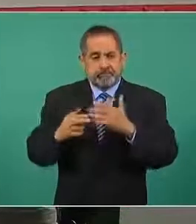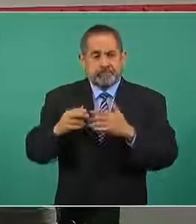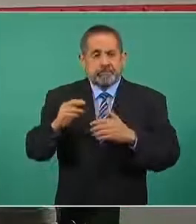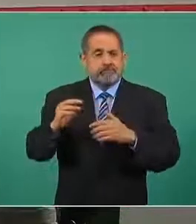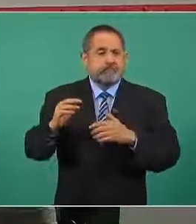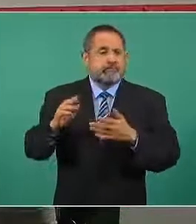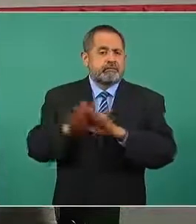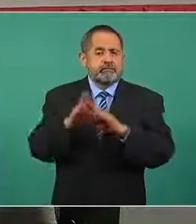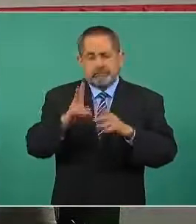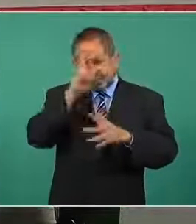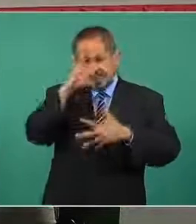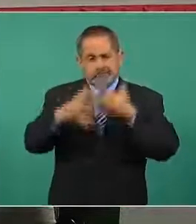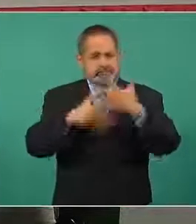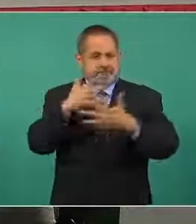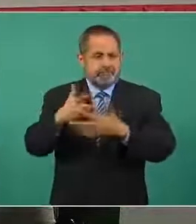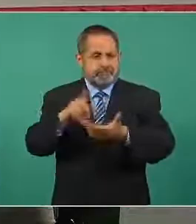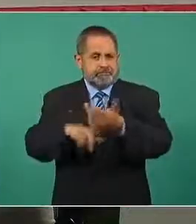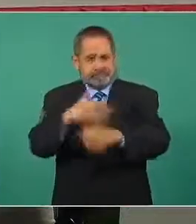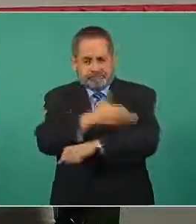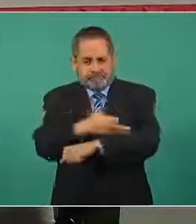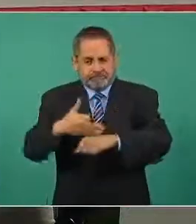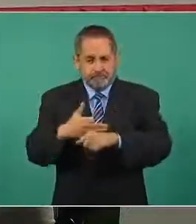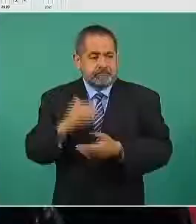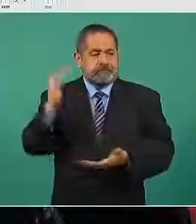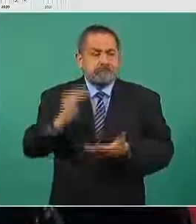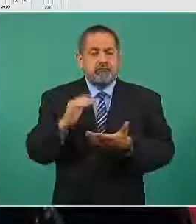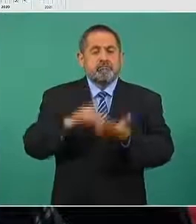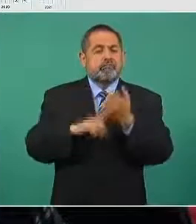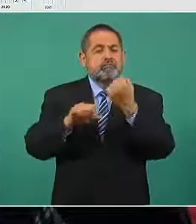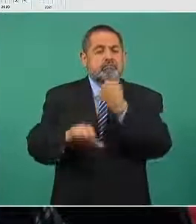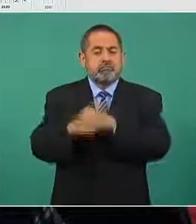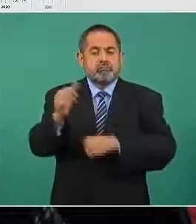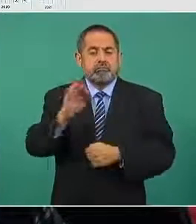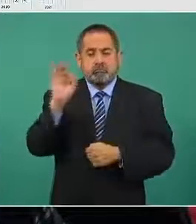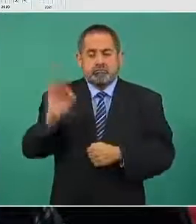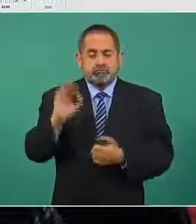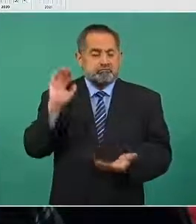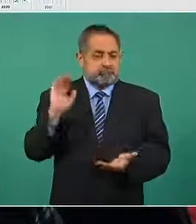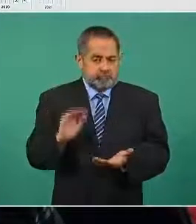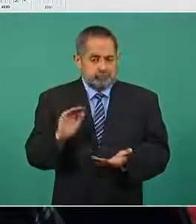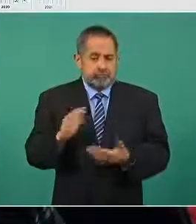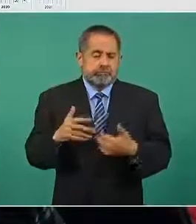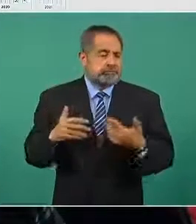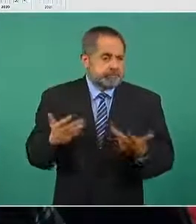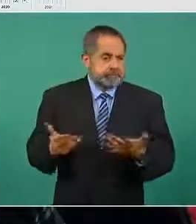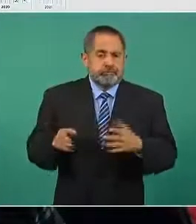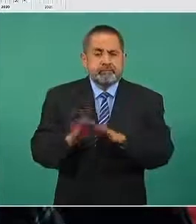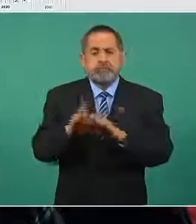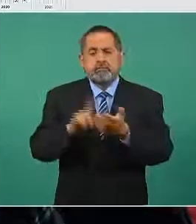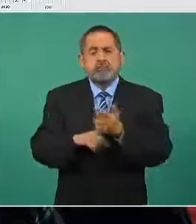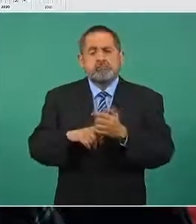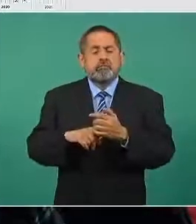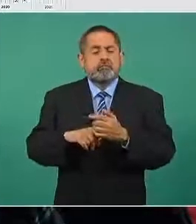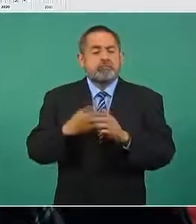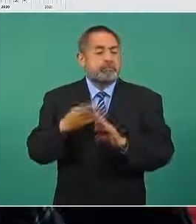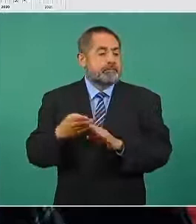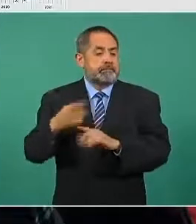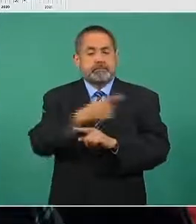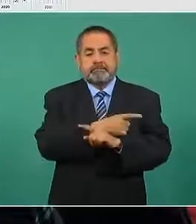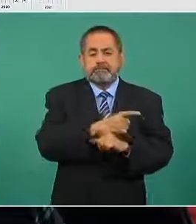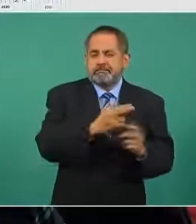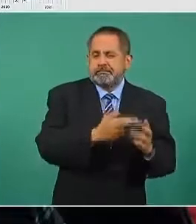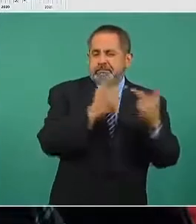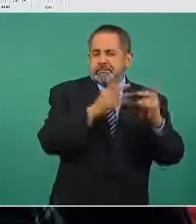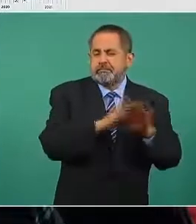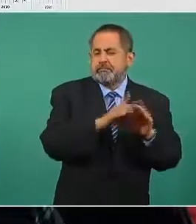violencia familiar disminuyó once por ciento este mes en comparación con el máximo histórico de este delito